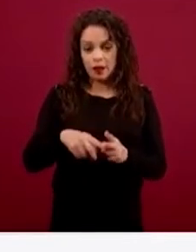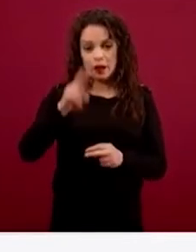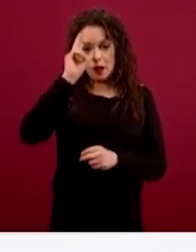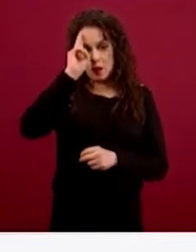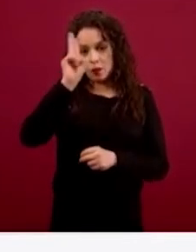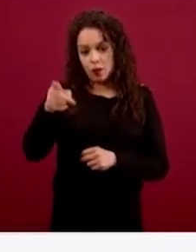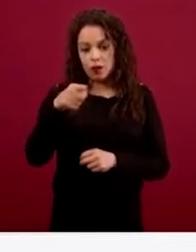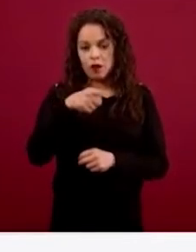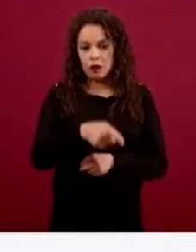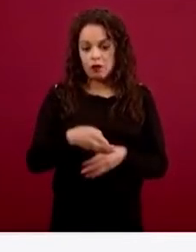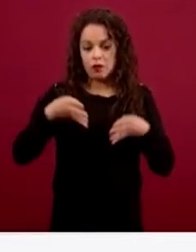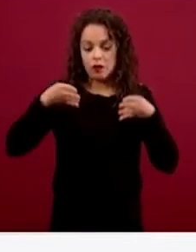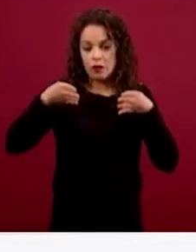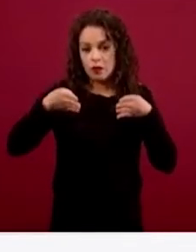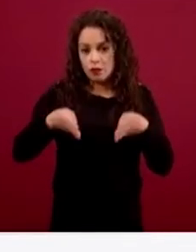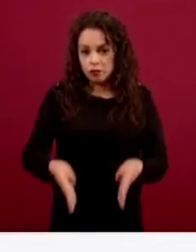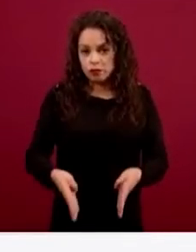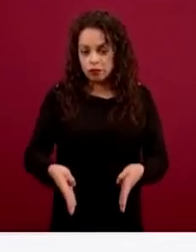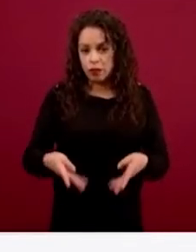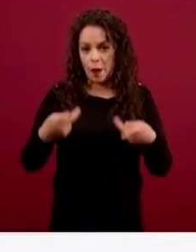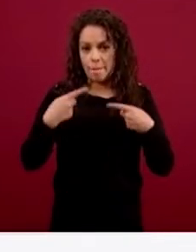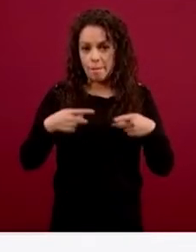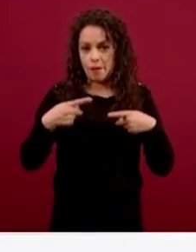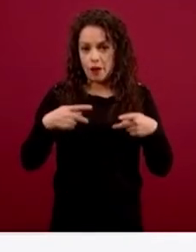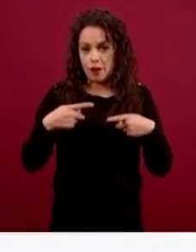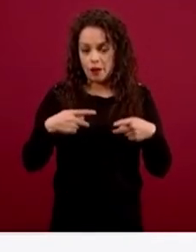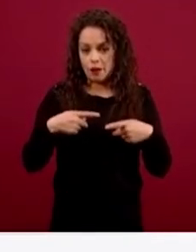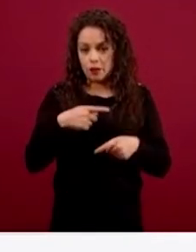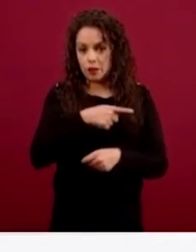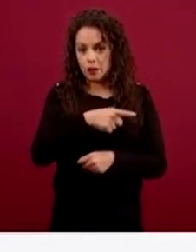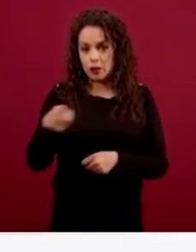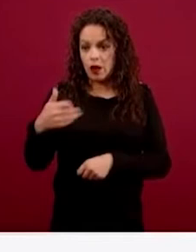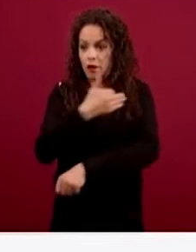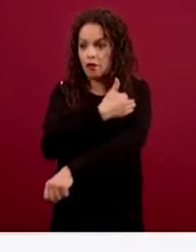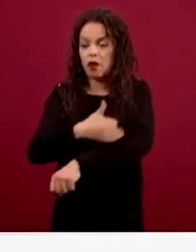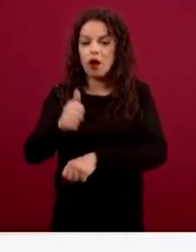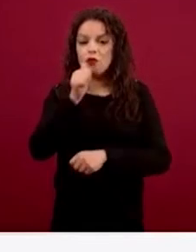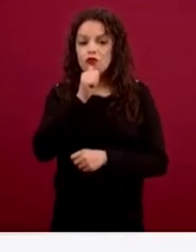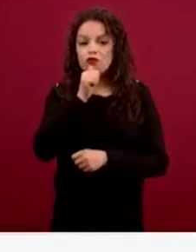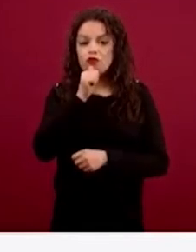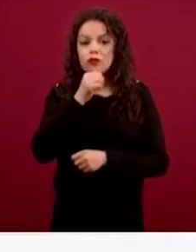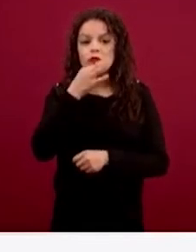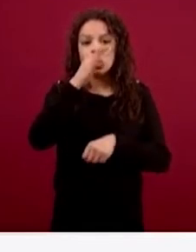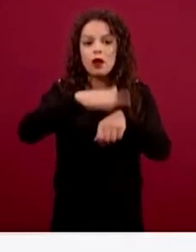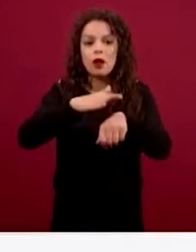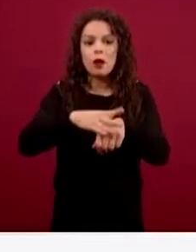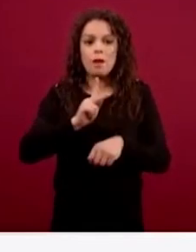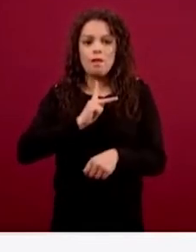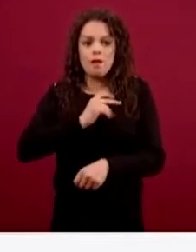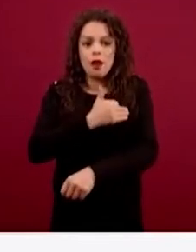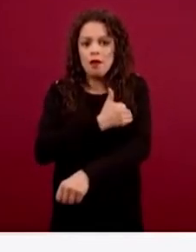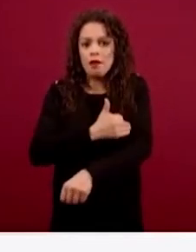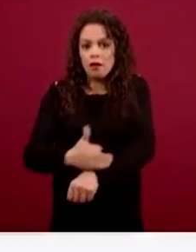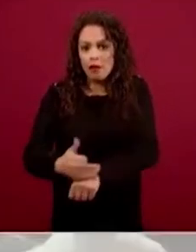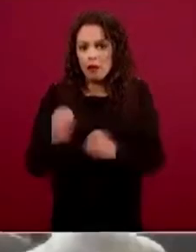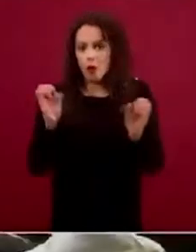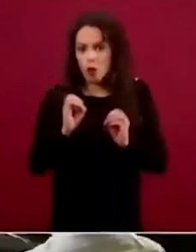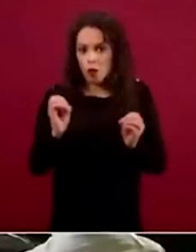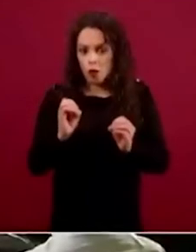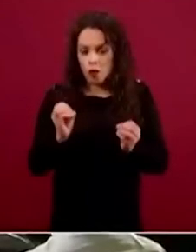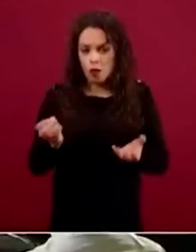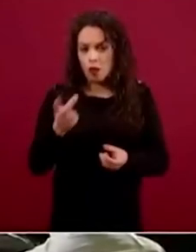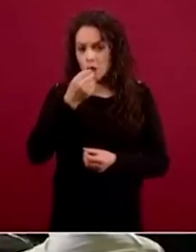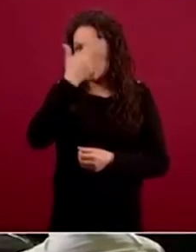personas no identificadas o identificadas, pero no reclamadas en las fosas comunes. Deben de ser tumbas o fosas